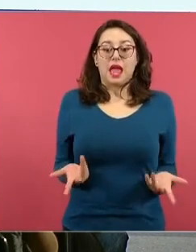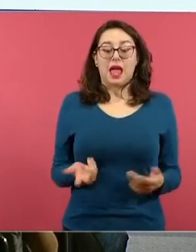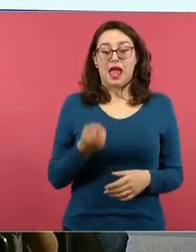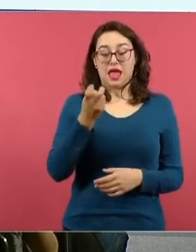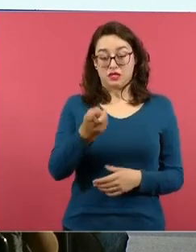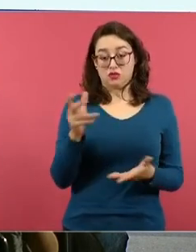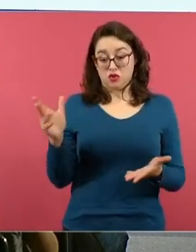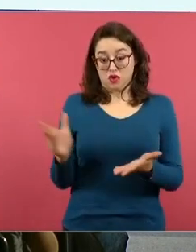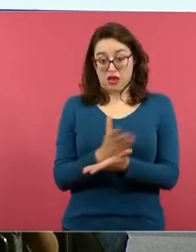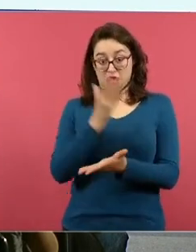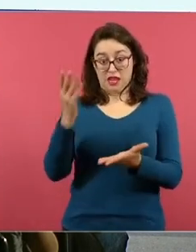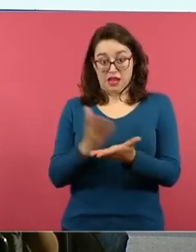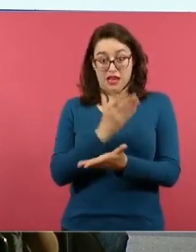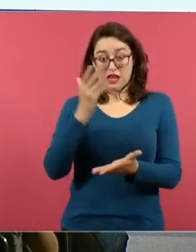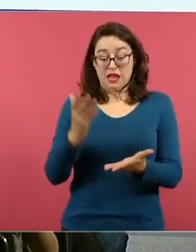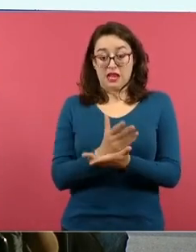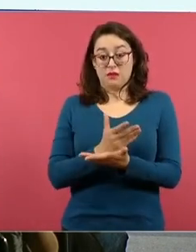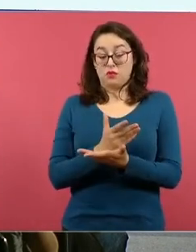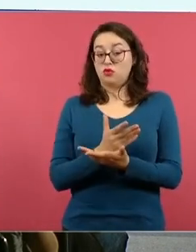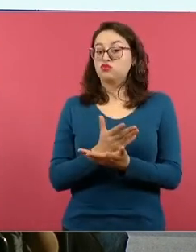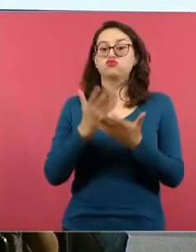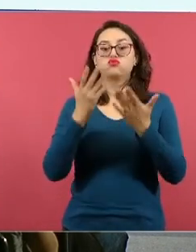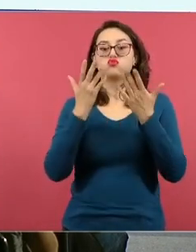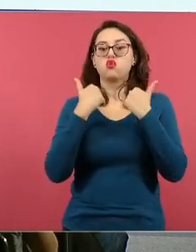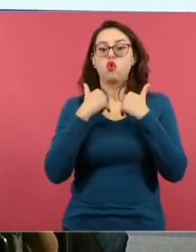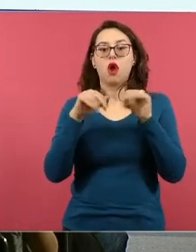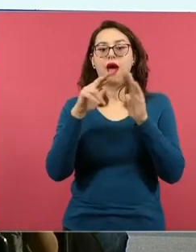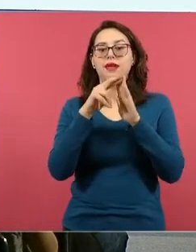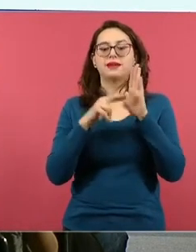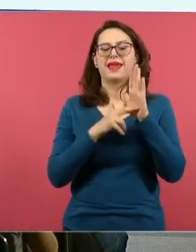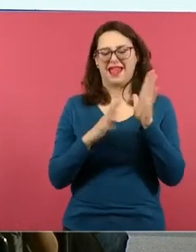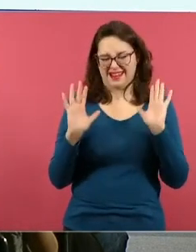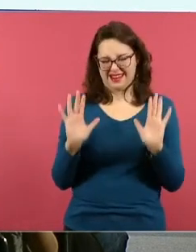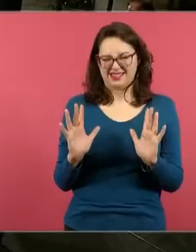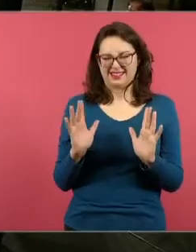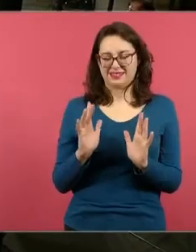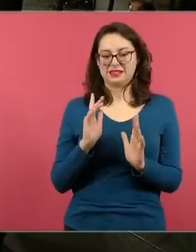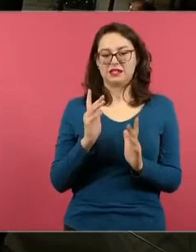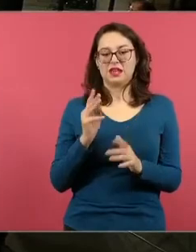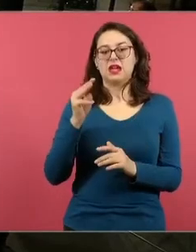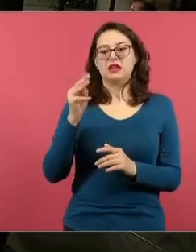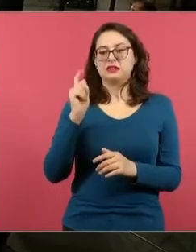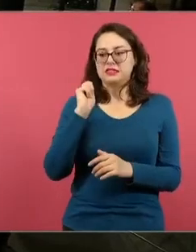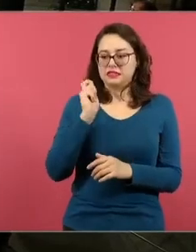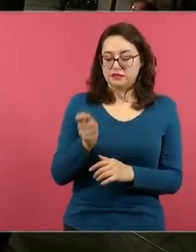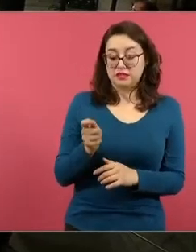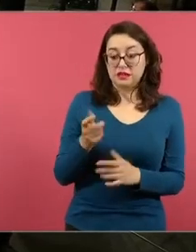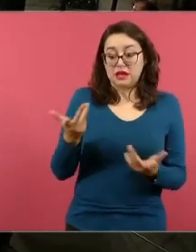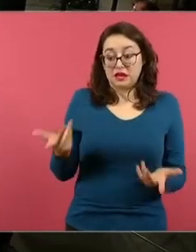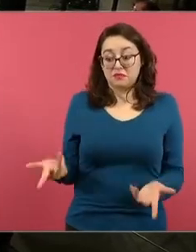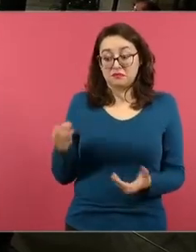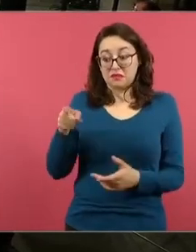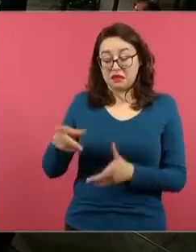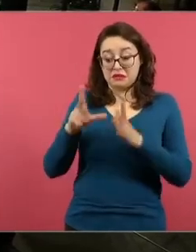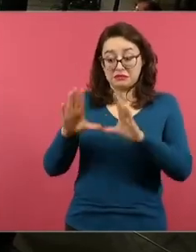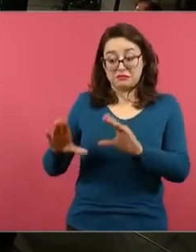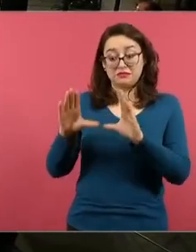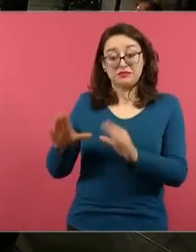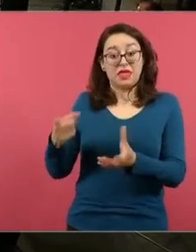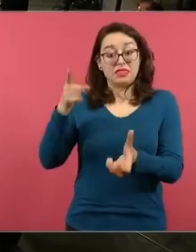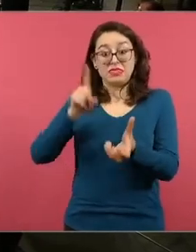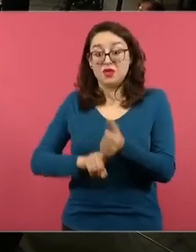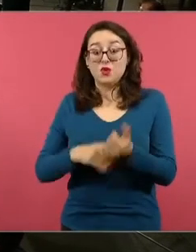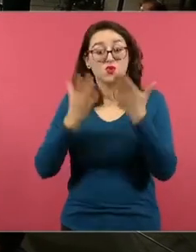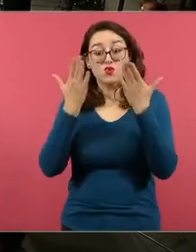68 hace mención que a este escenario se le identifica como multigrado, dado que en él confluyen y se